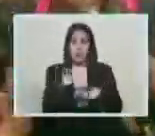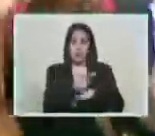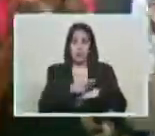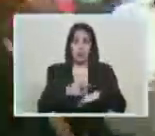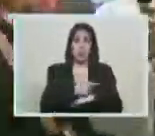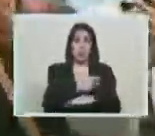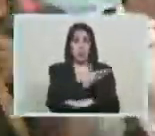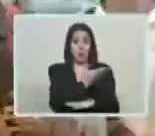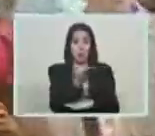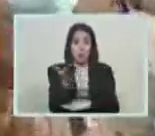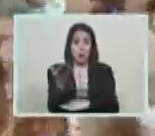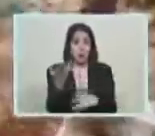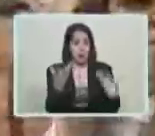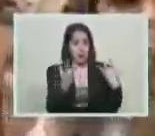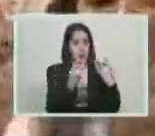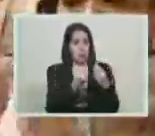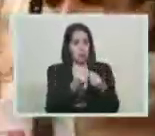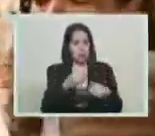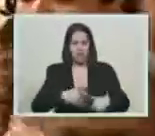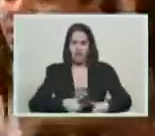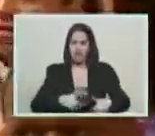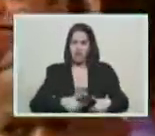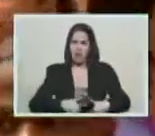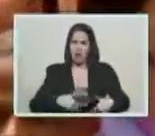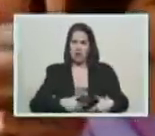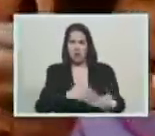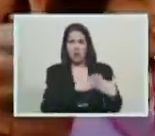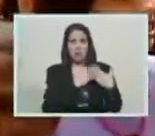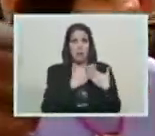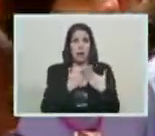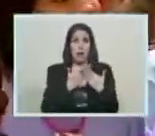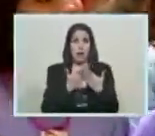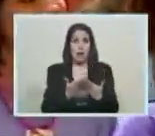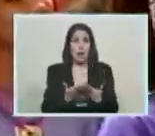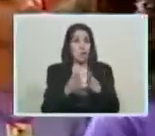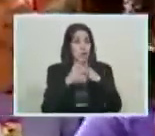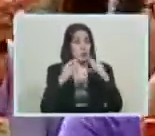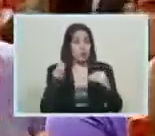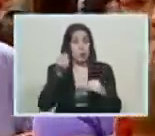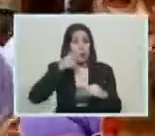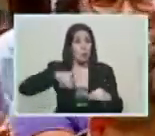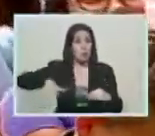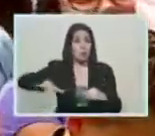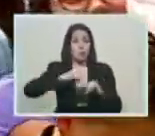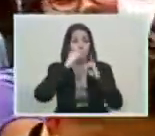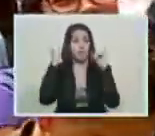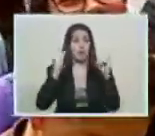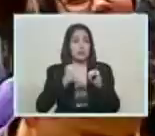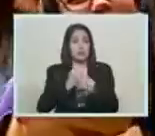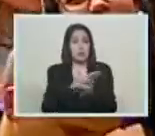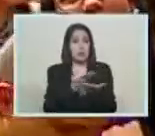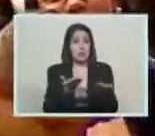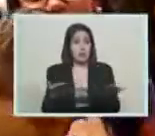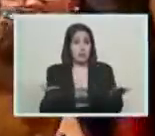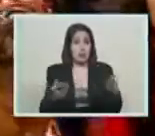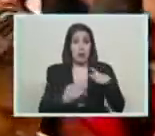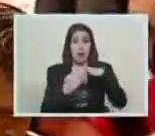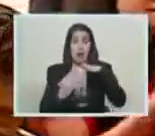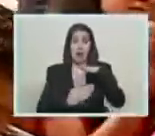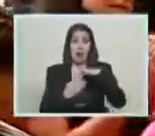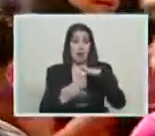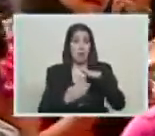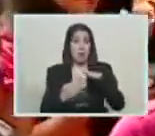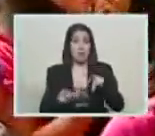usted, como presidente, ha hecho todo el esfuerzo de garantizarle a nuestro pueblo la mayor suma de felicidad, que es, digamos, la base